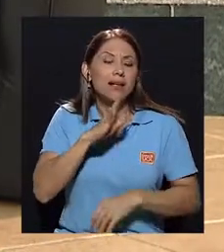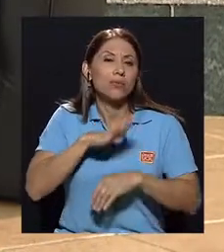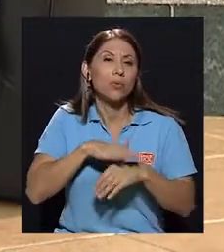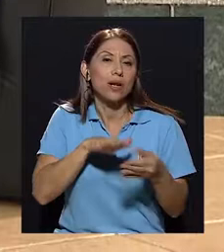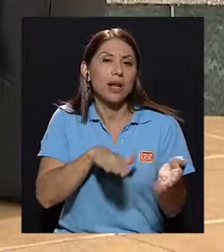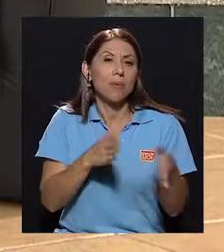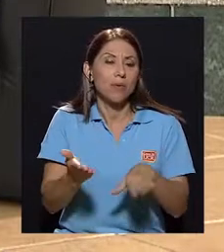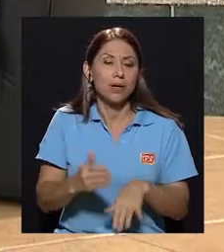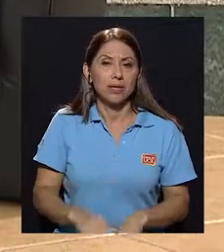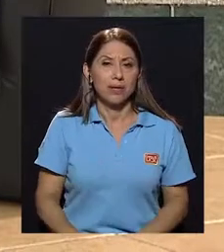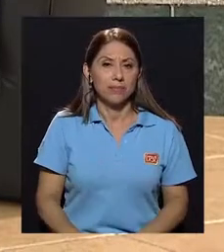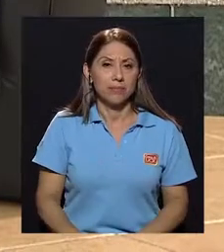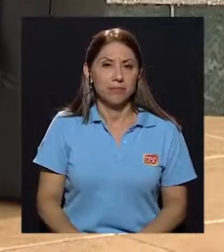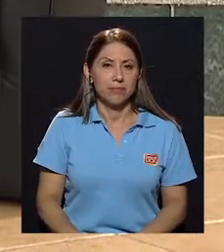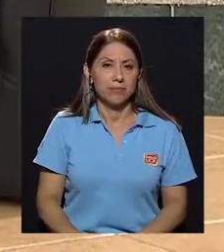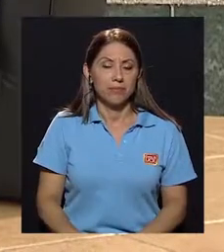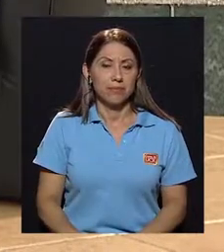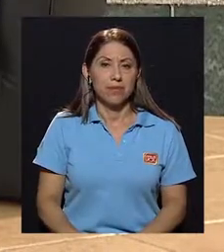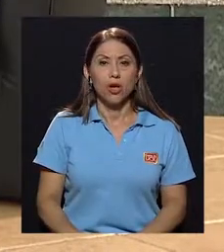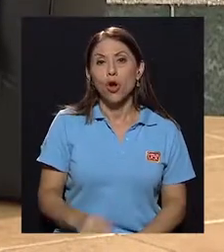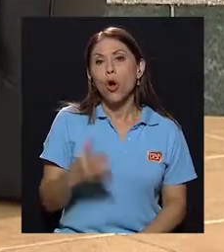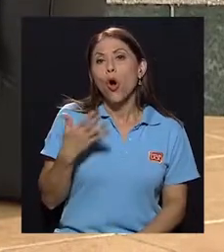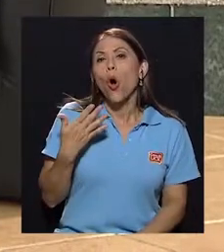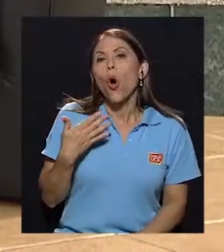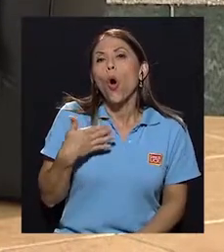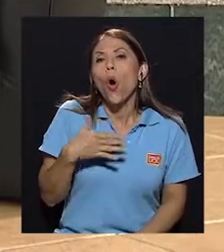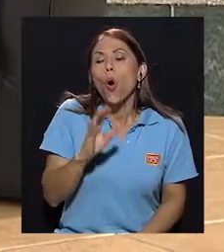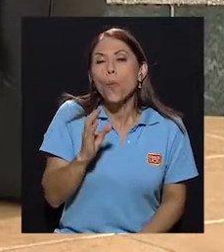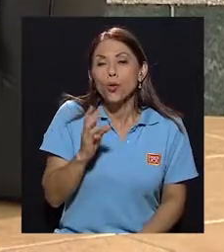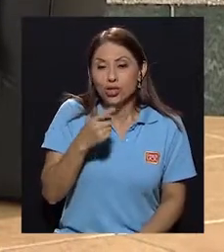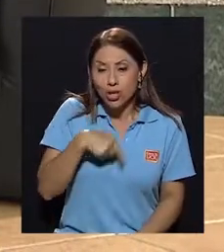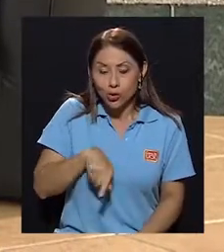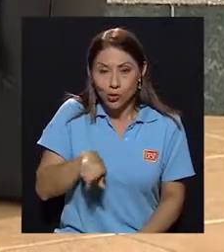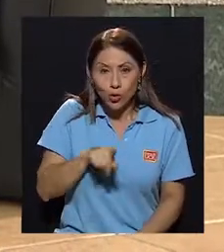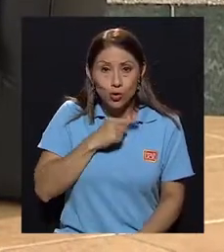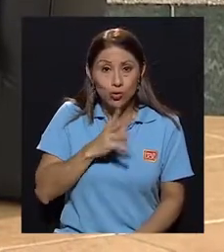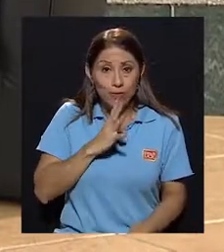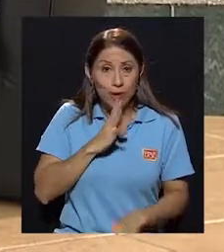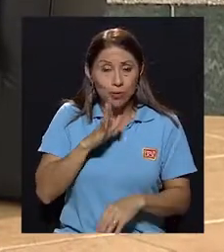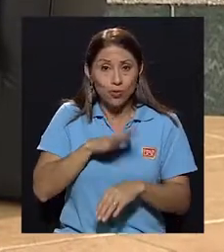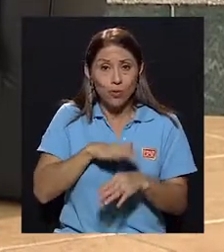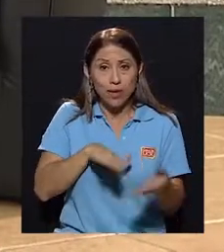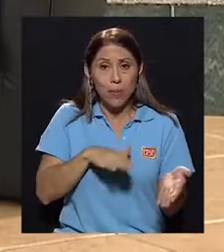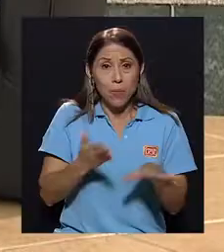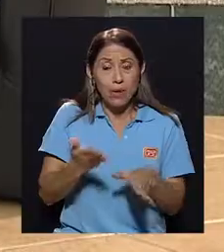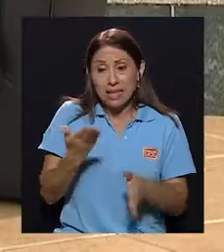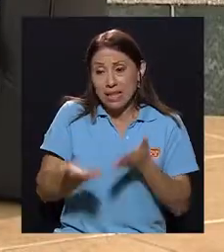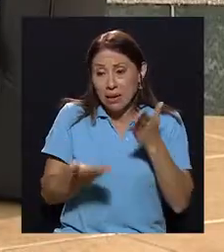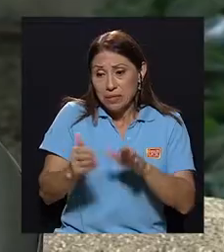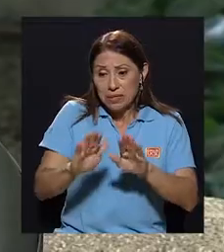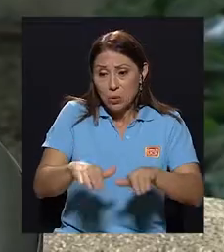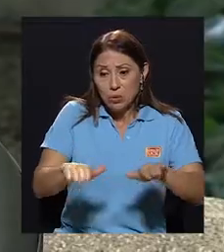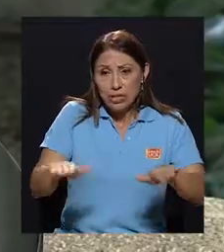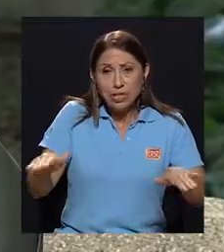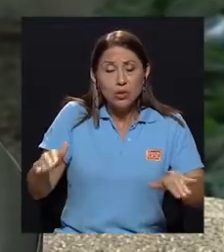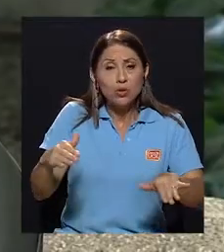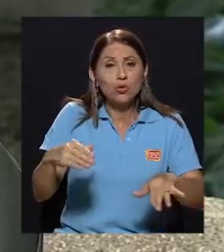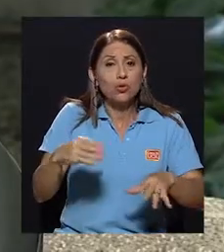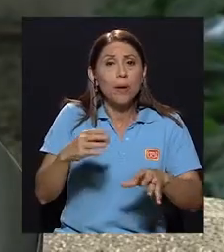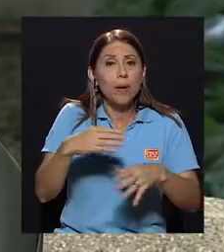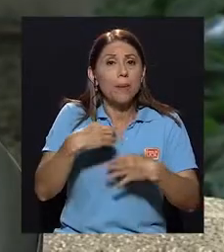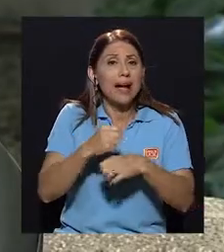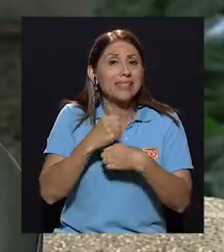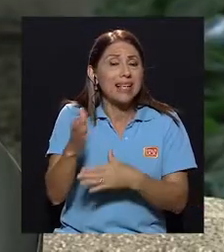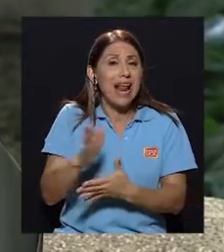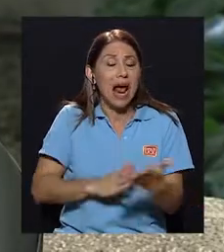hacerlo propiciáramos que los niños y las niñas vayan a hacer algo en ese sentido. Pues más